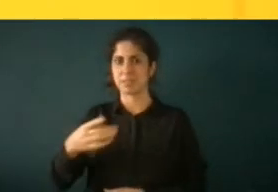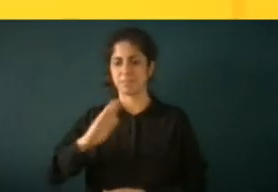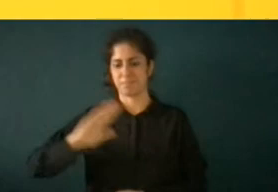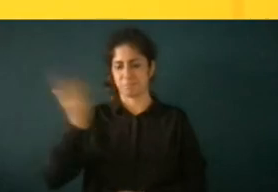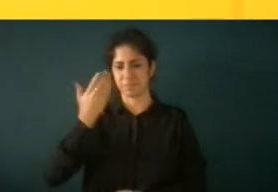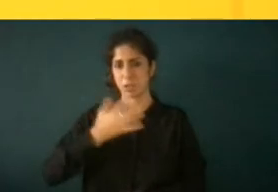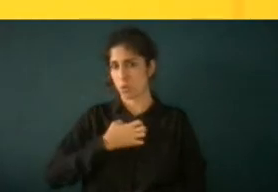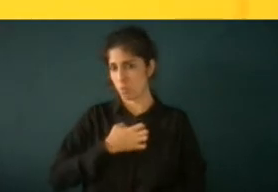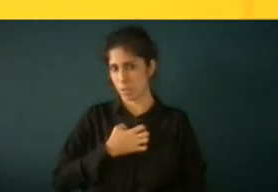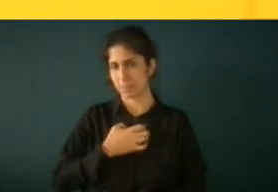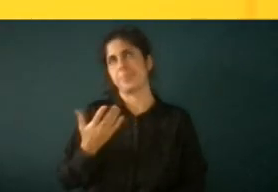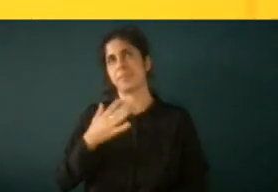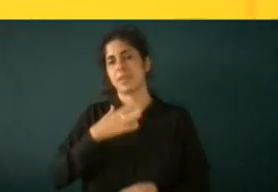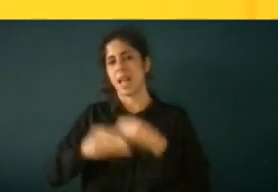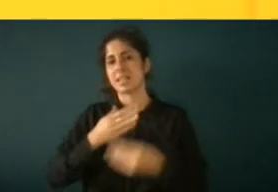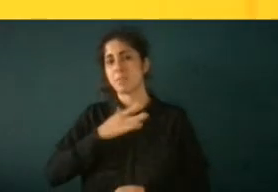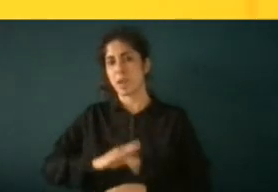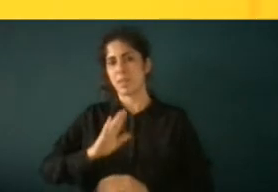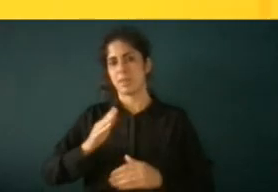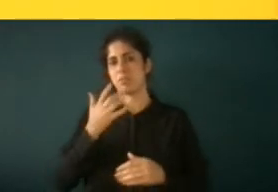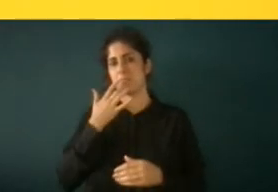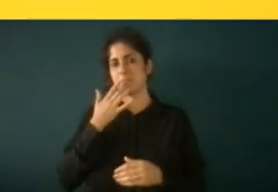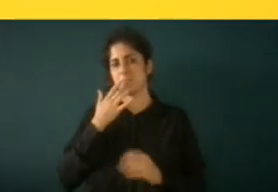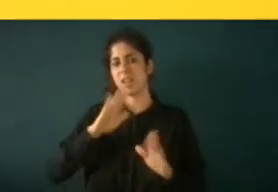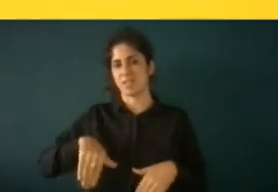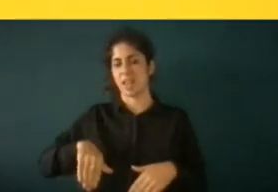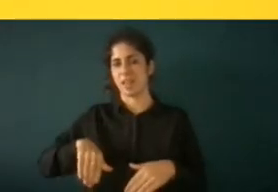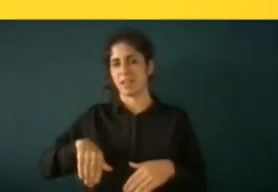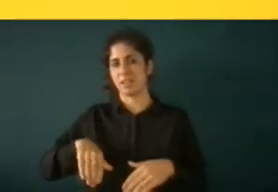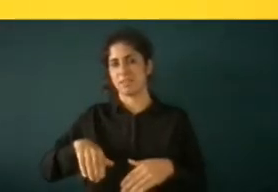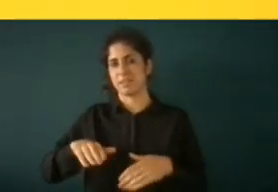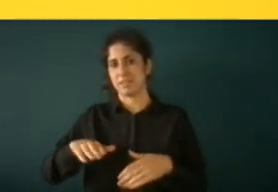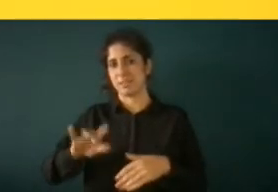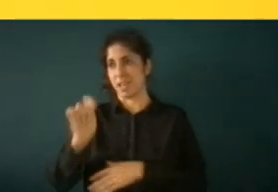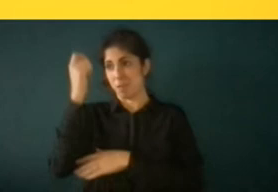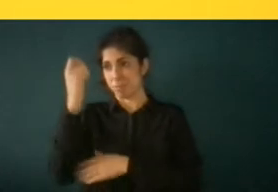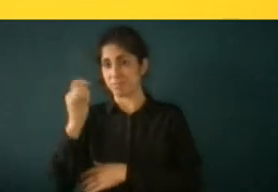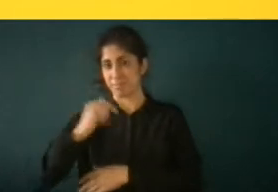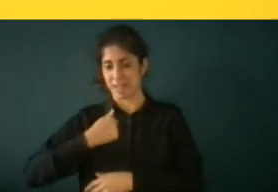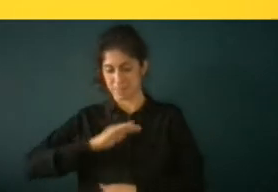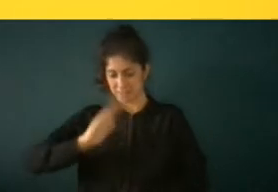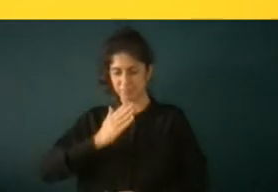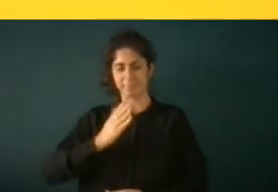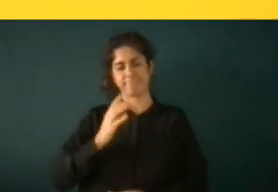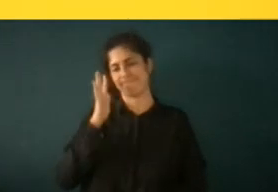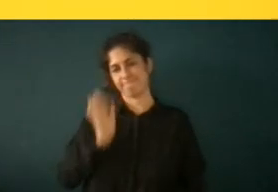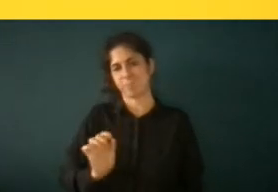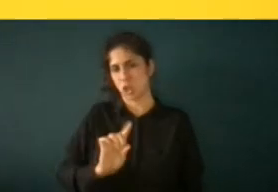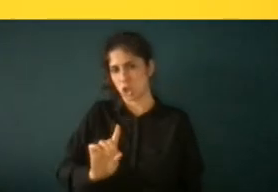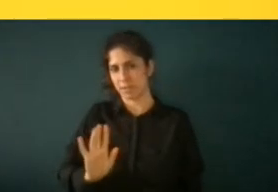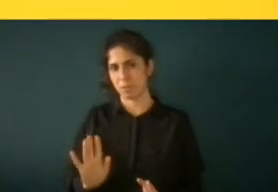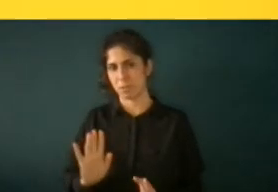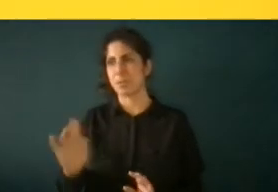pero que llegue a otro lado a ningún lado no lo creo pero incubarme un procedimiento sancionador para